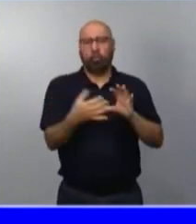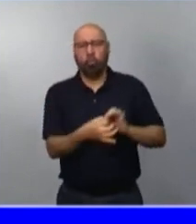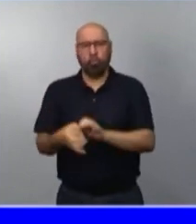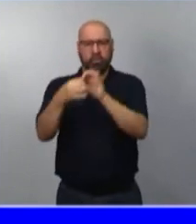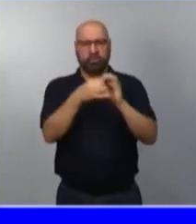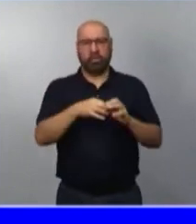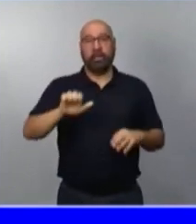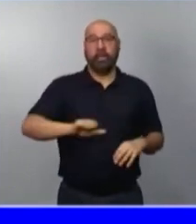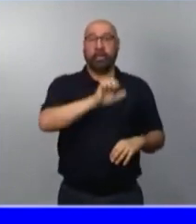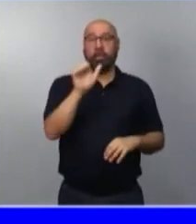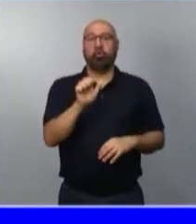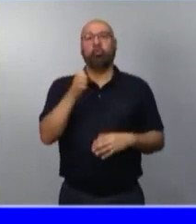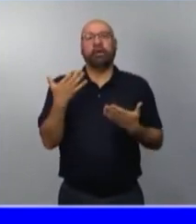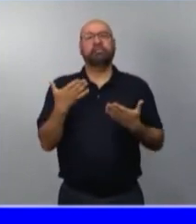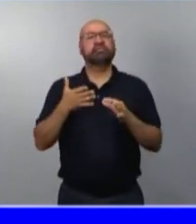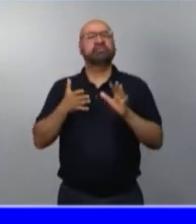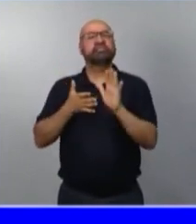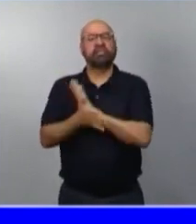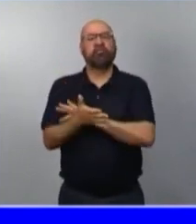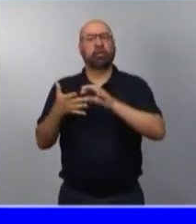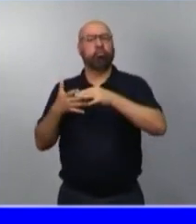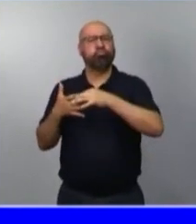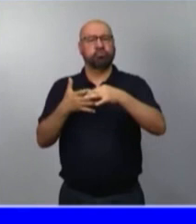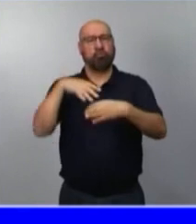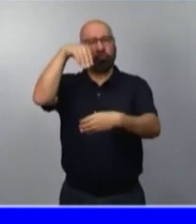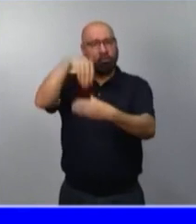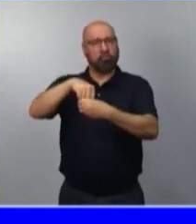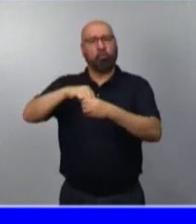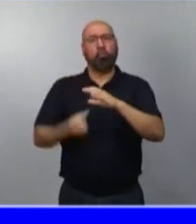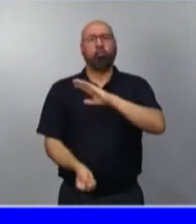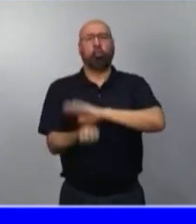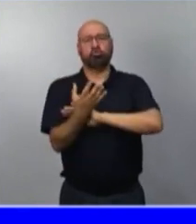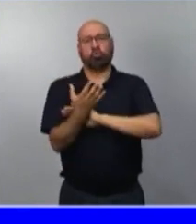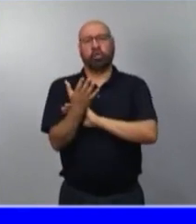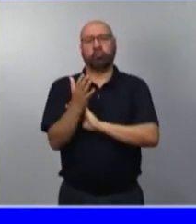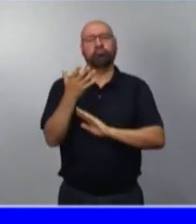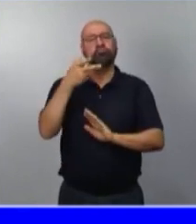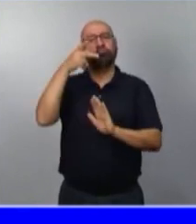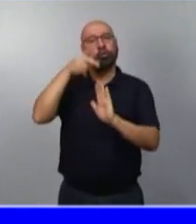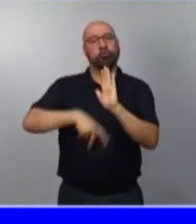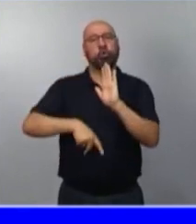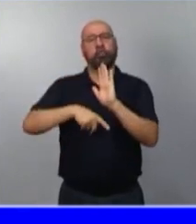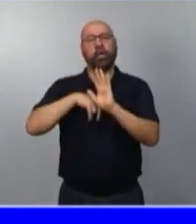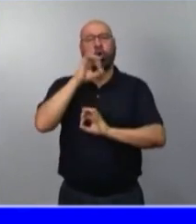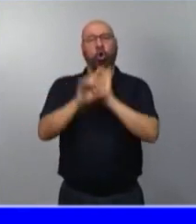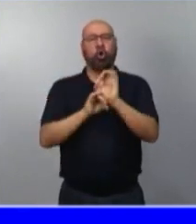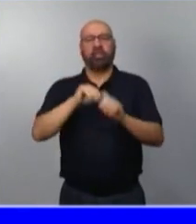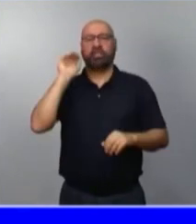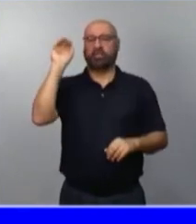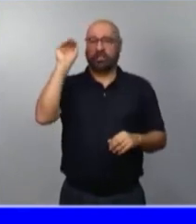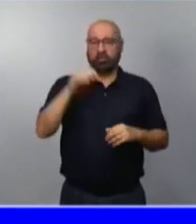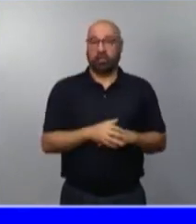arquitectos del nuevo orden internacional. La soberanía de los Estados miembros debe respetarse, lógicamente, en todo momento,